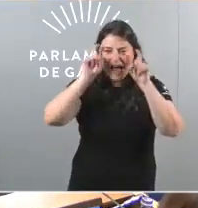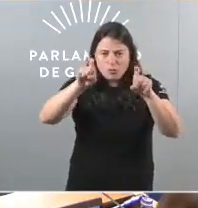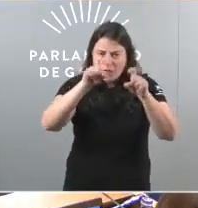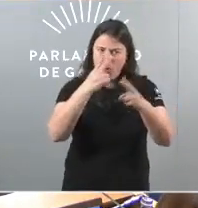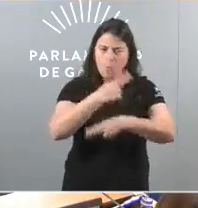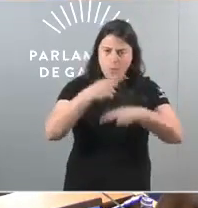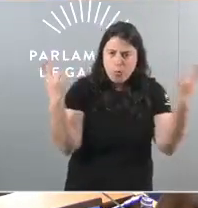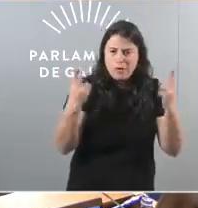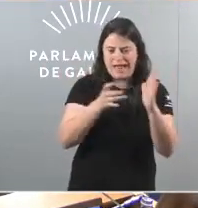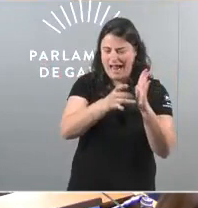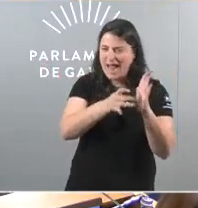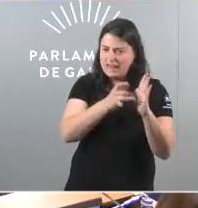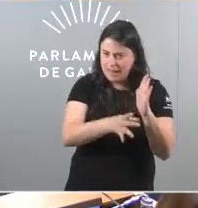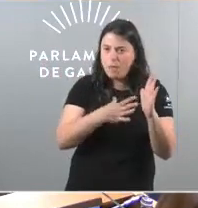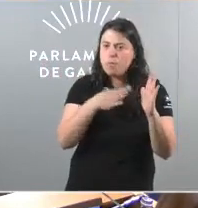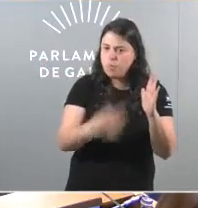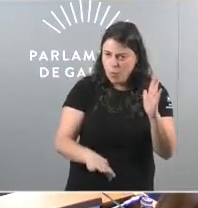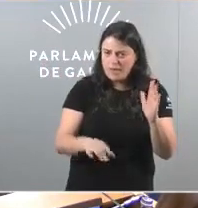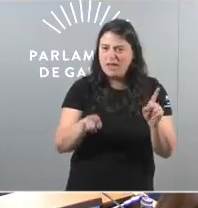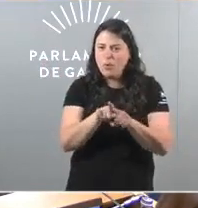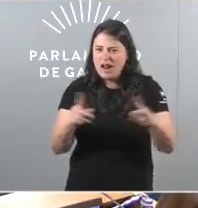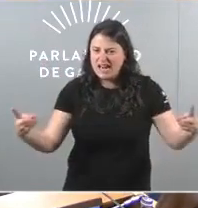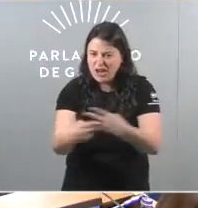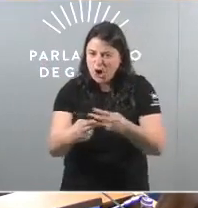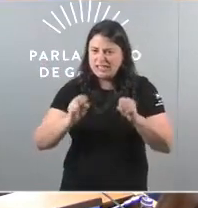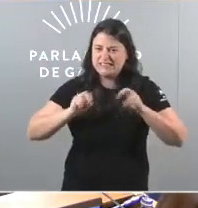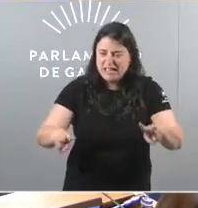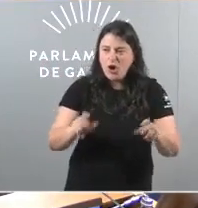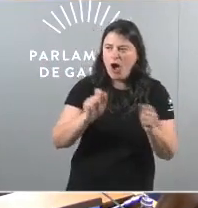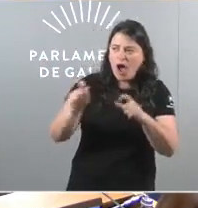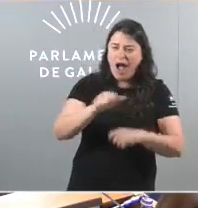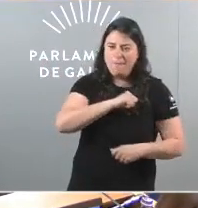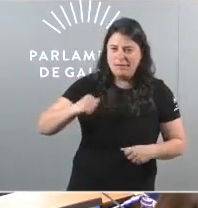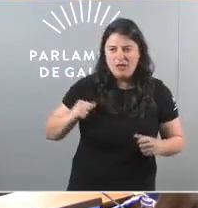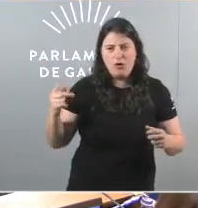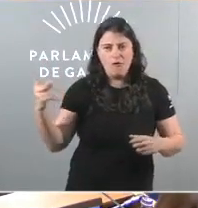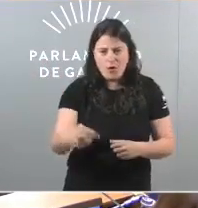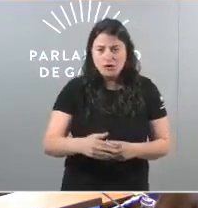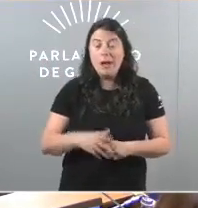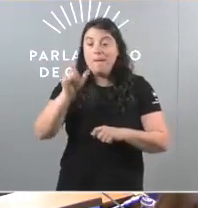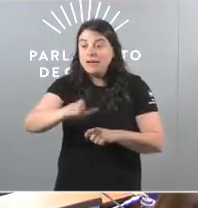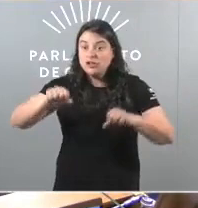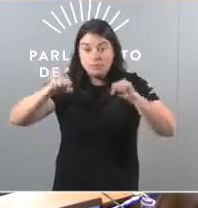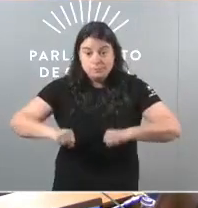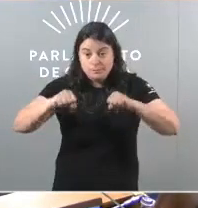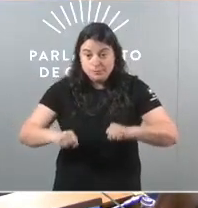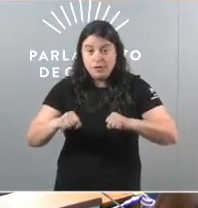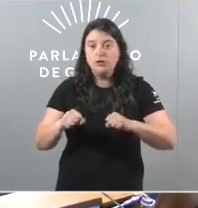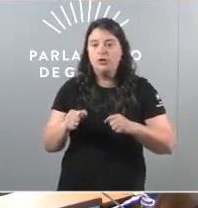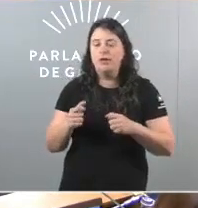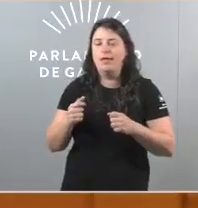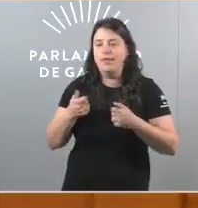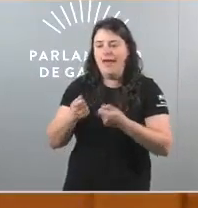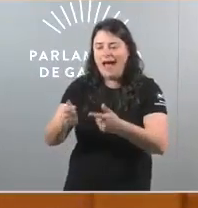públicas de calidades, libres de recortes e de privatizacións, na que as persoas maiores teñan unha bellez